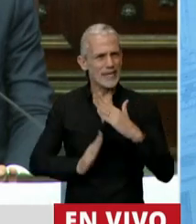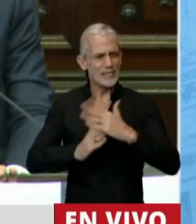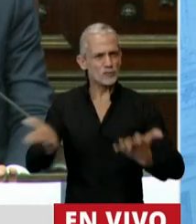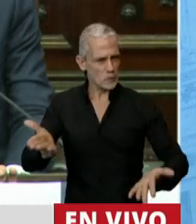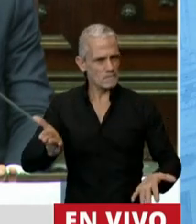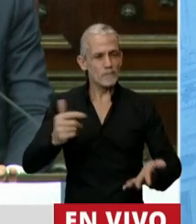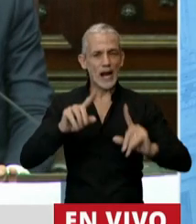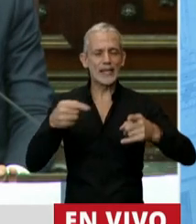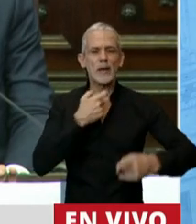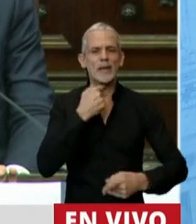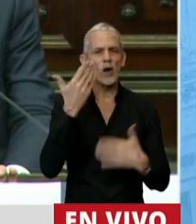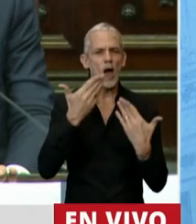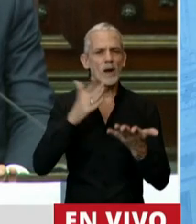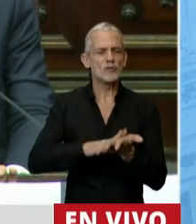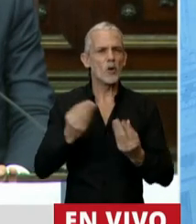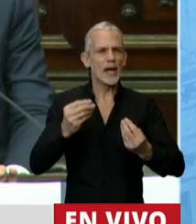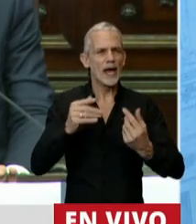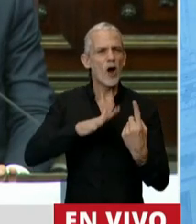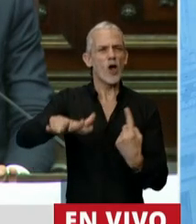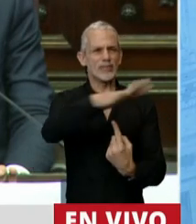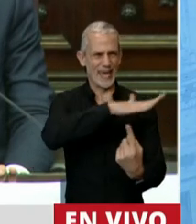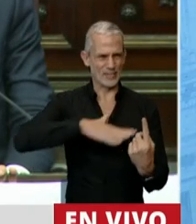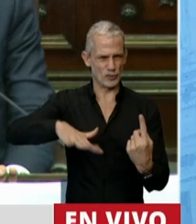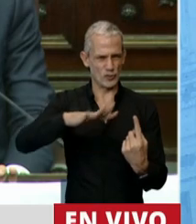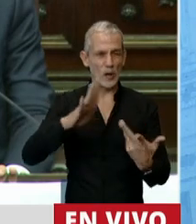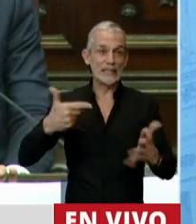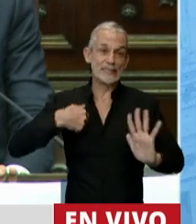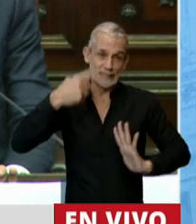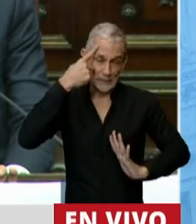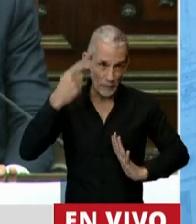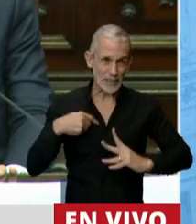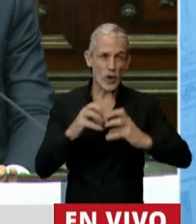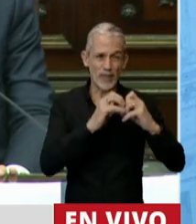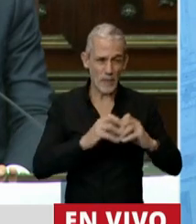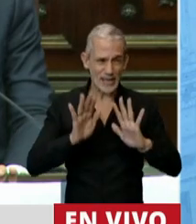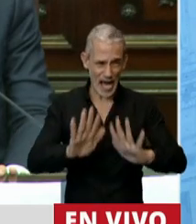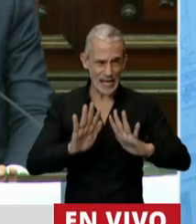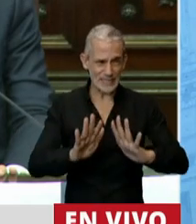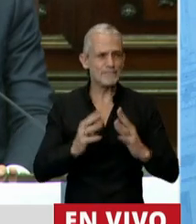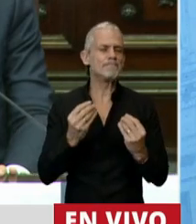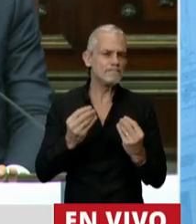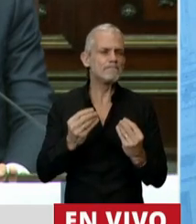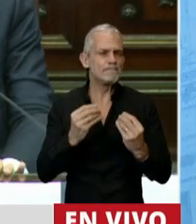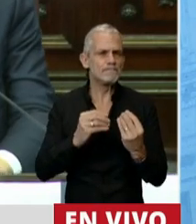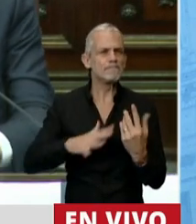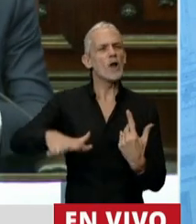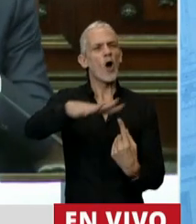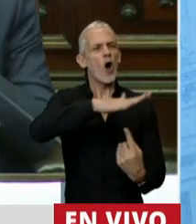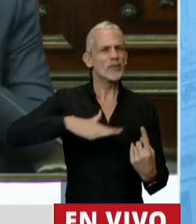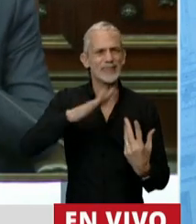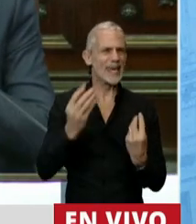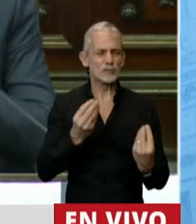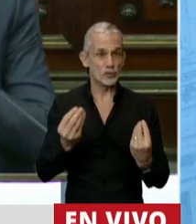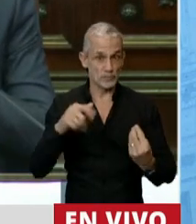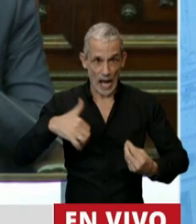Quiero hablar también del contexto. A mí lo que me parece que estuvo lejos de este debate fue el contexto en el